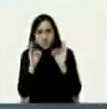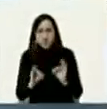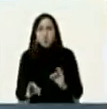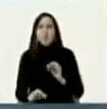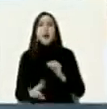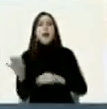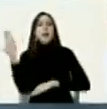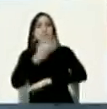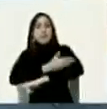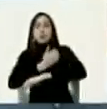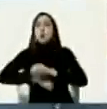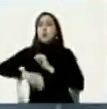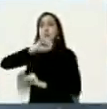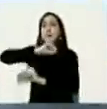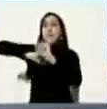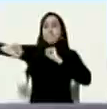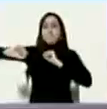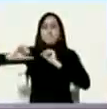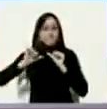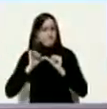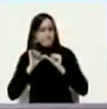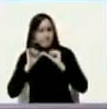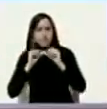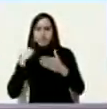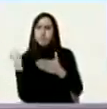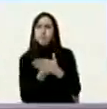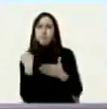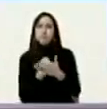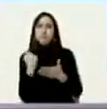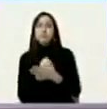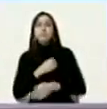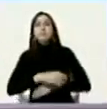que se desarrollen en condiciones extremas